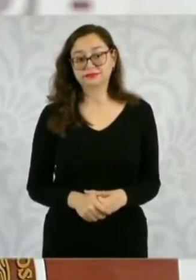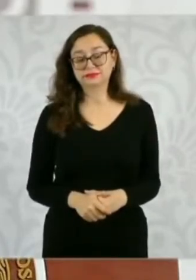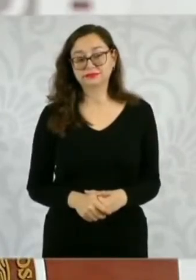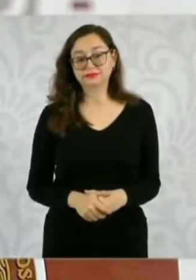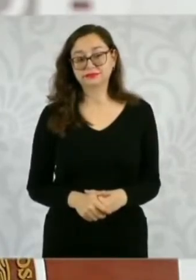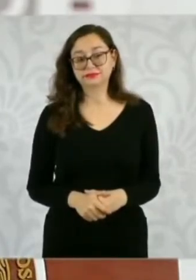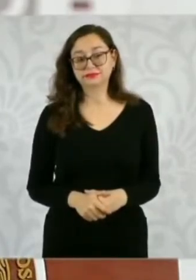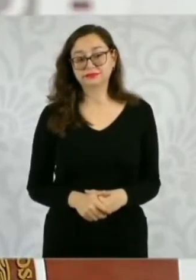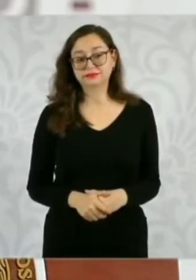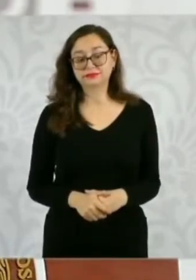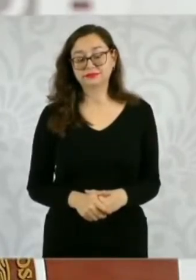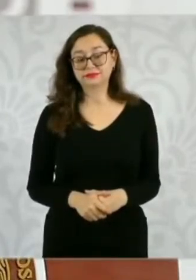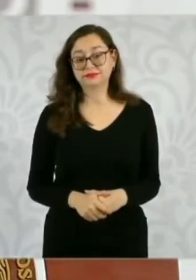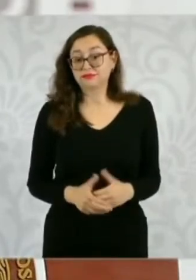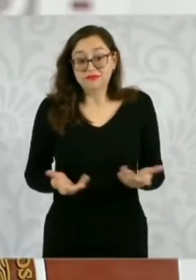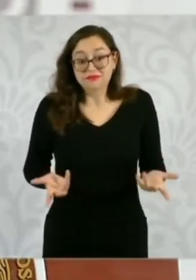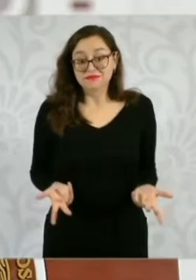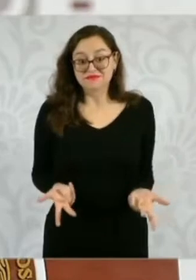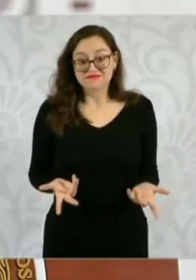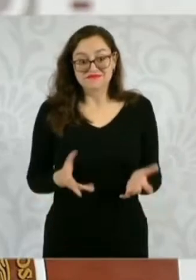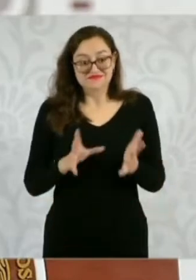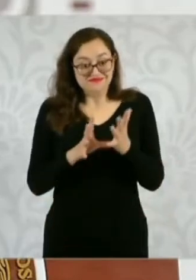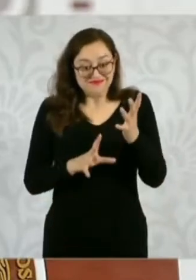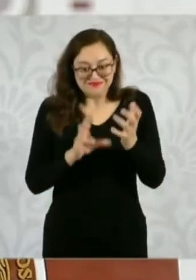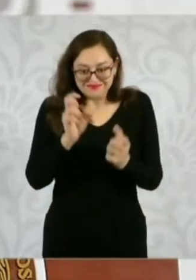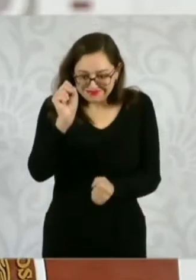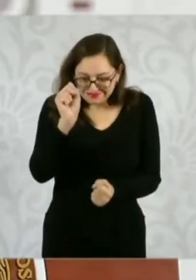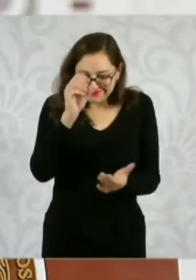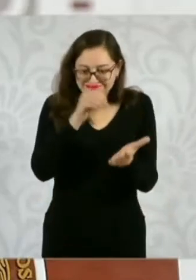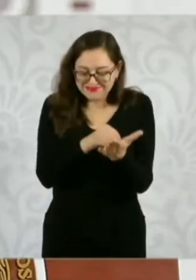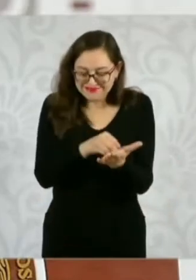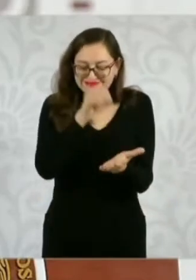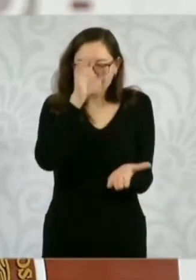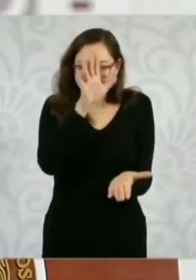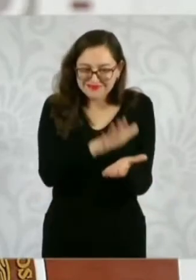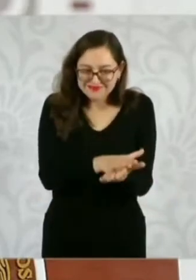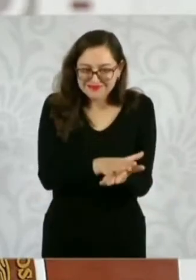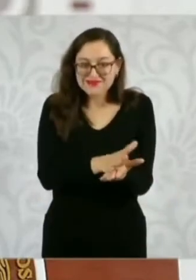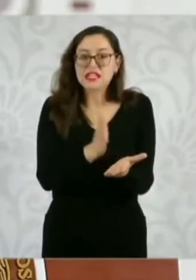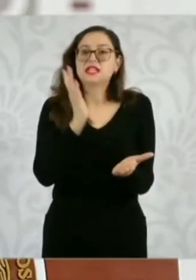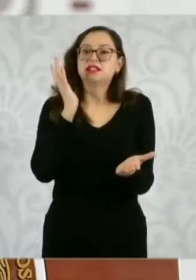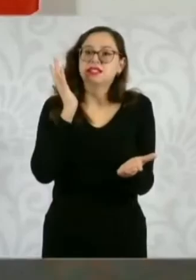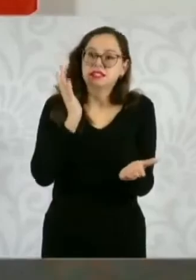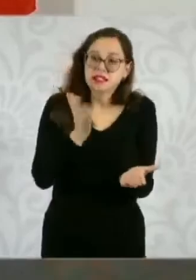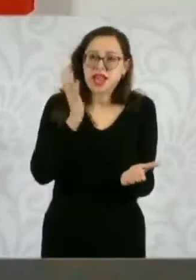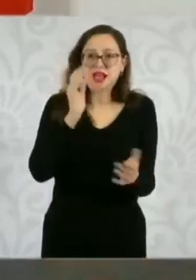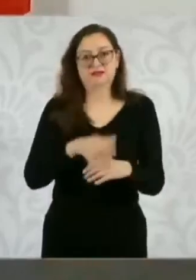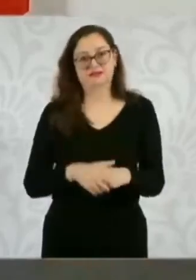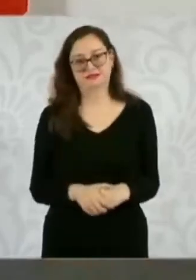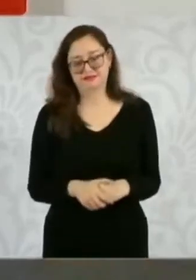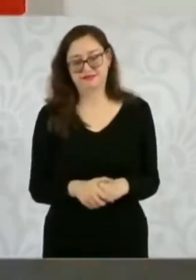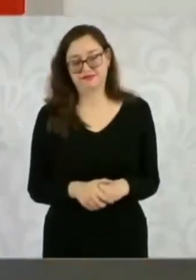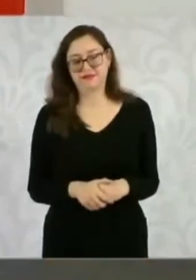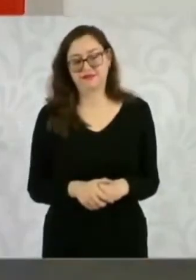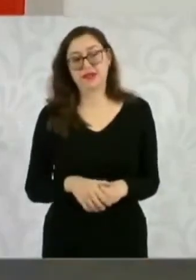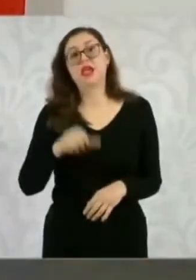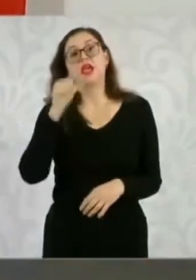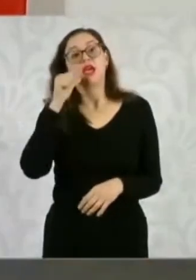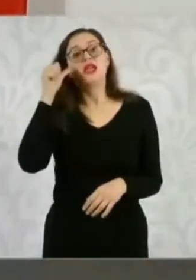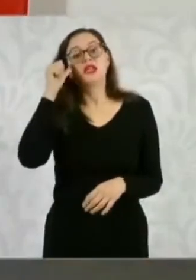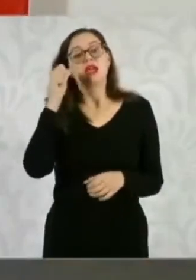No, ya es una reforma constitucional. Ayer se enviaron las leyes secundarias para poder